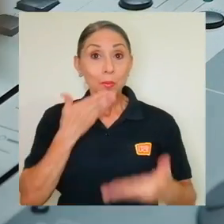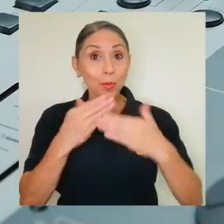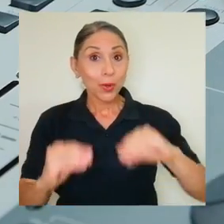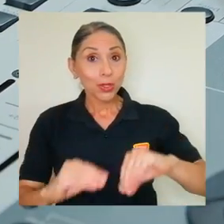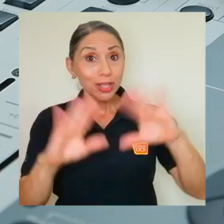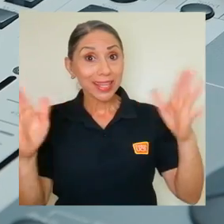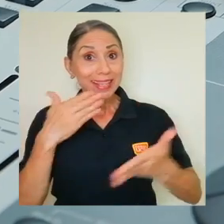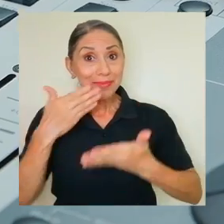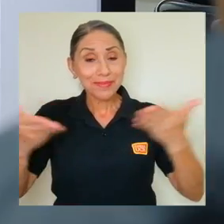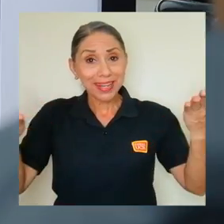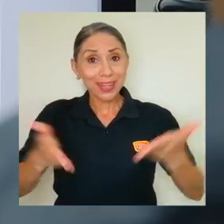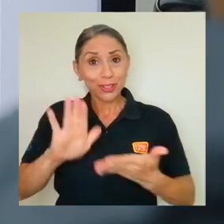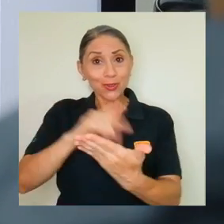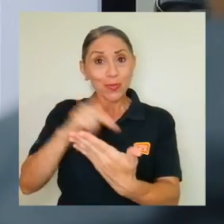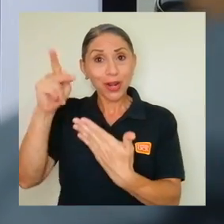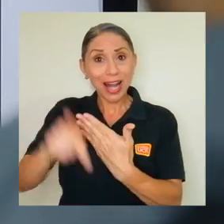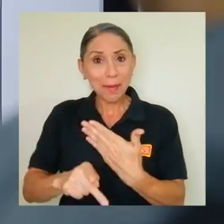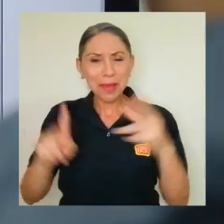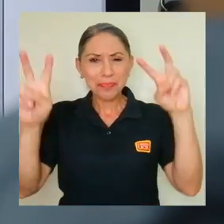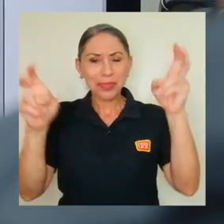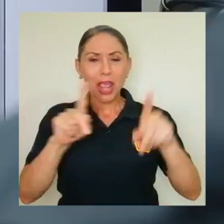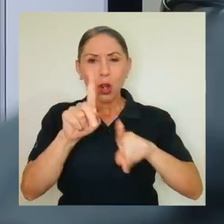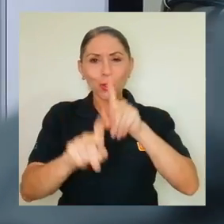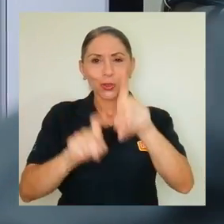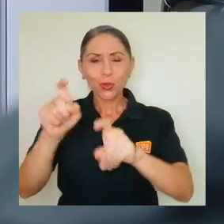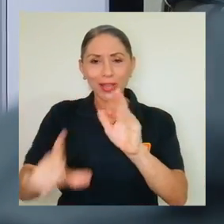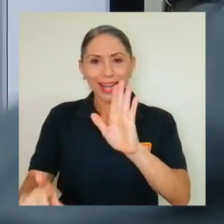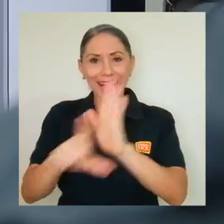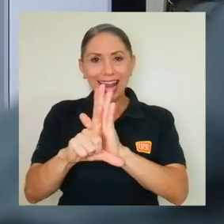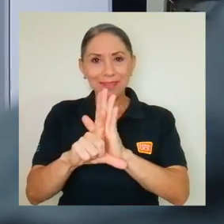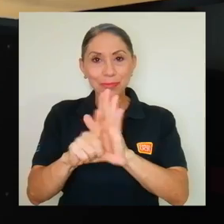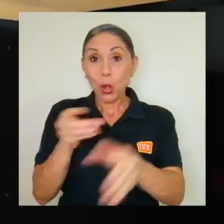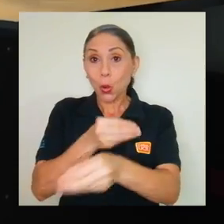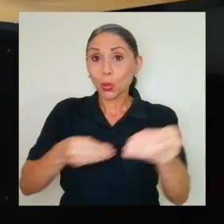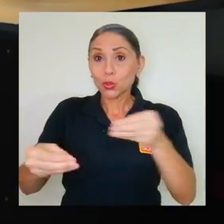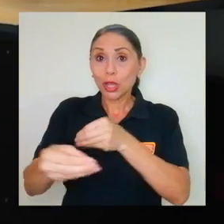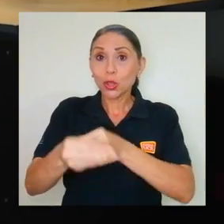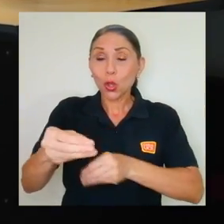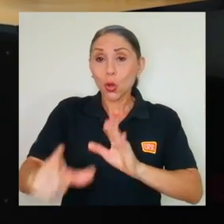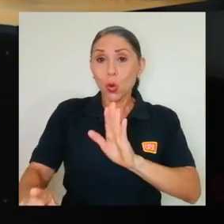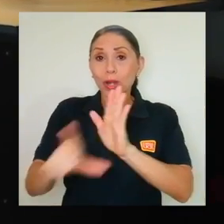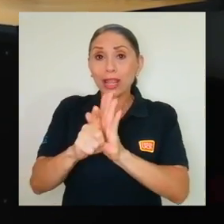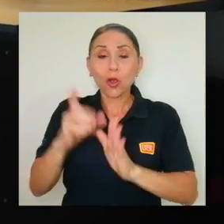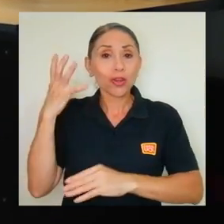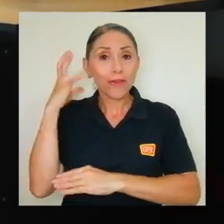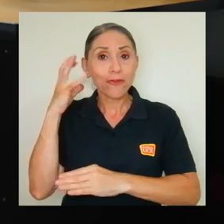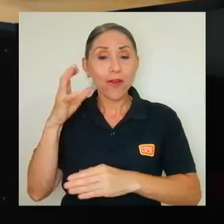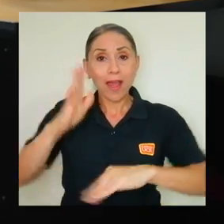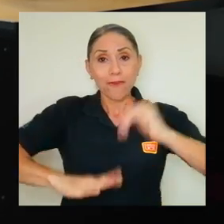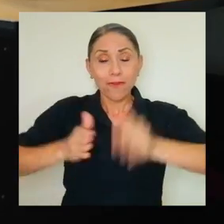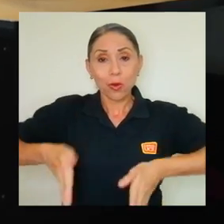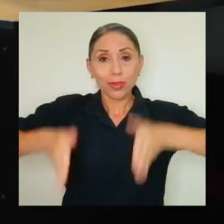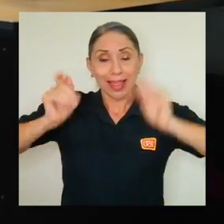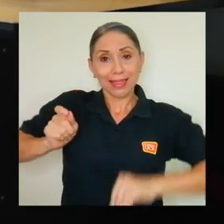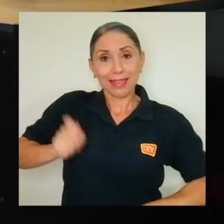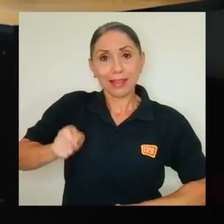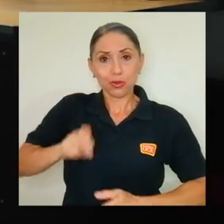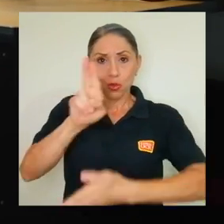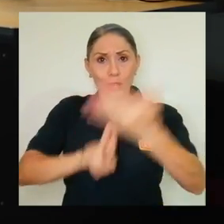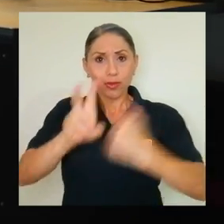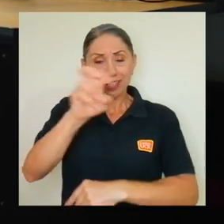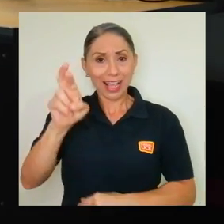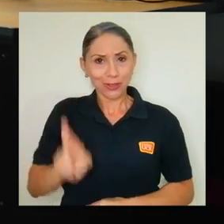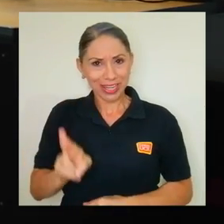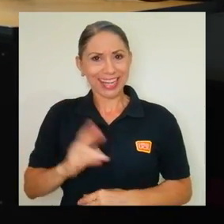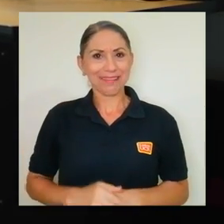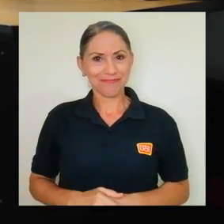¡Vengan muy buenos días y sean bienvenidos en su programa Consulta Legal, el consultorio jurídico radiofónico de la Facultad de Derecho